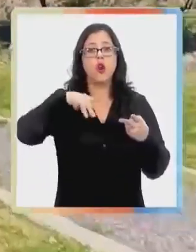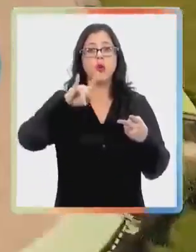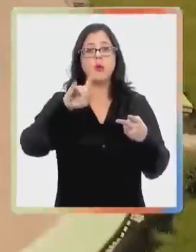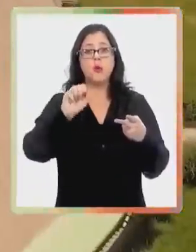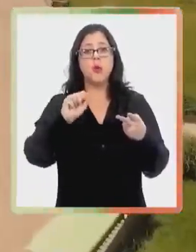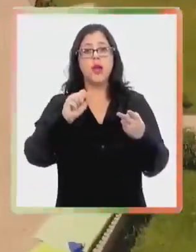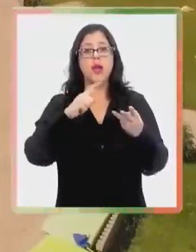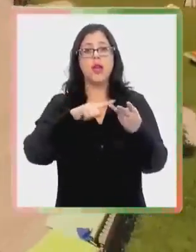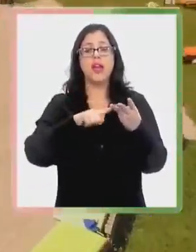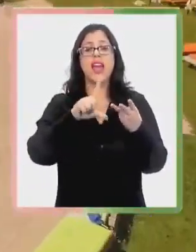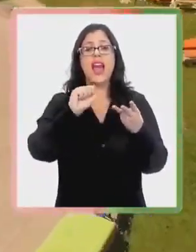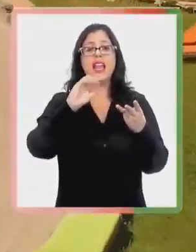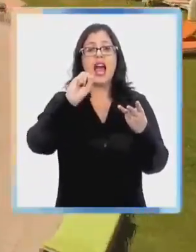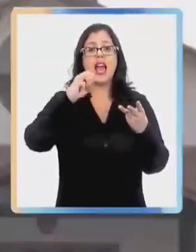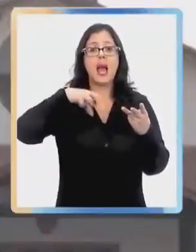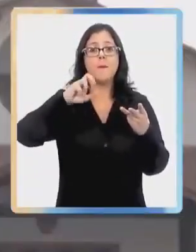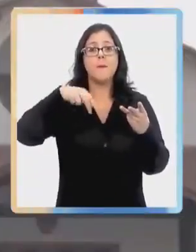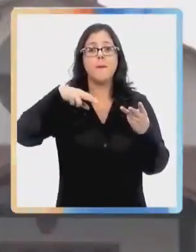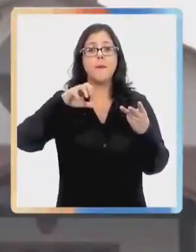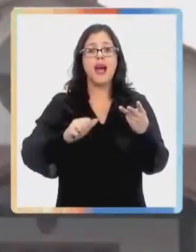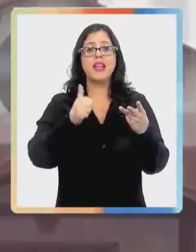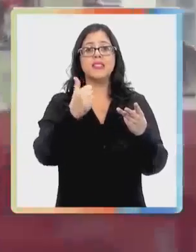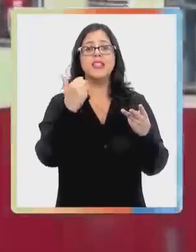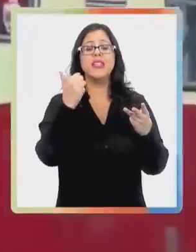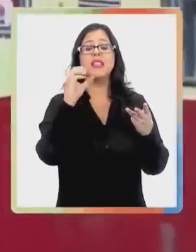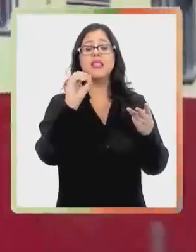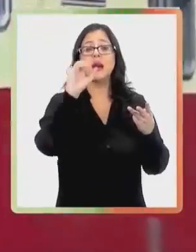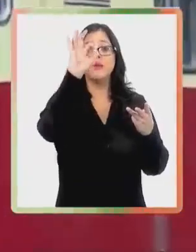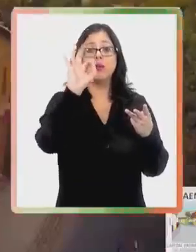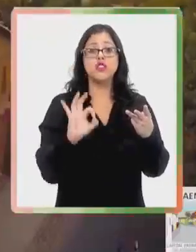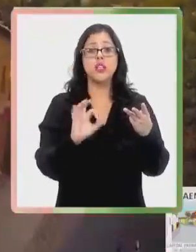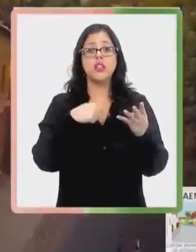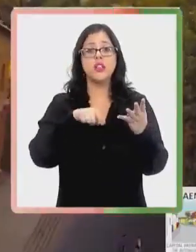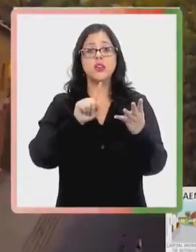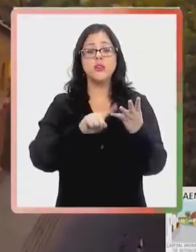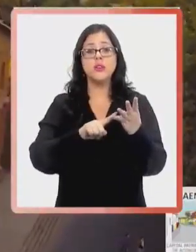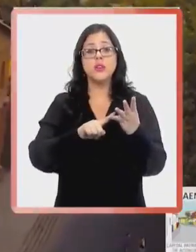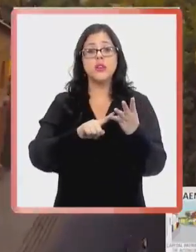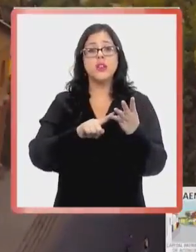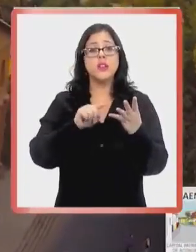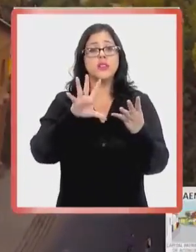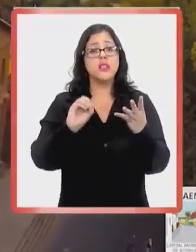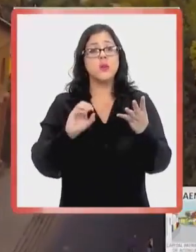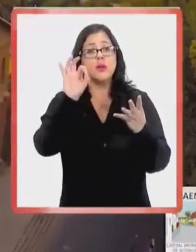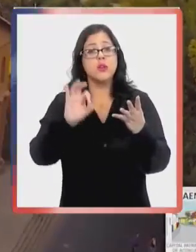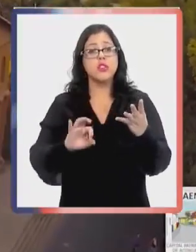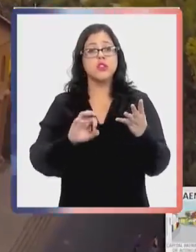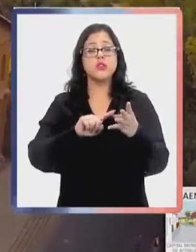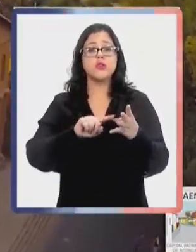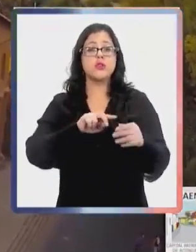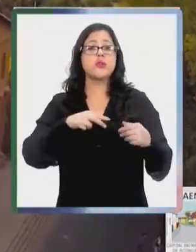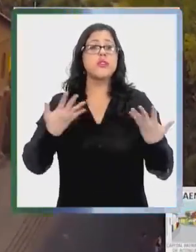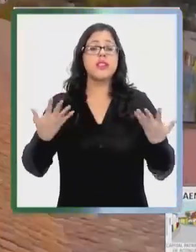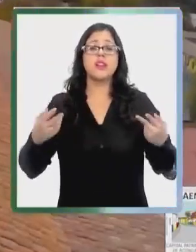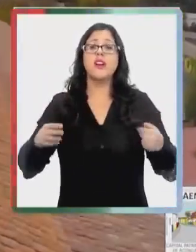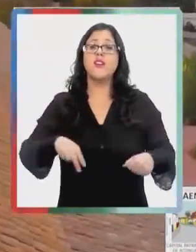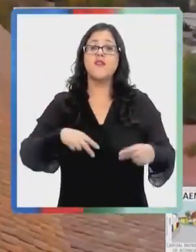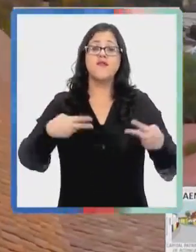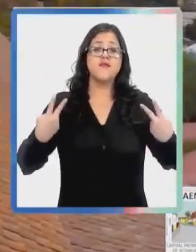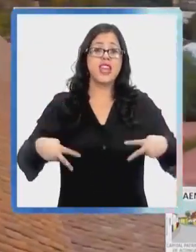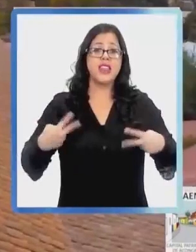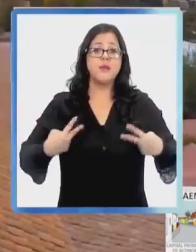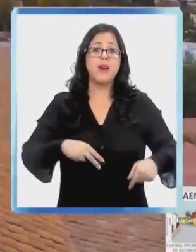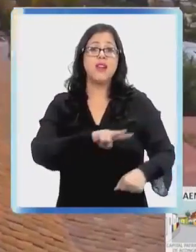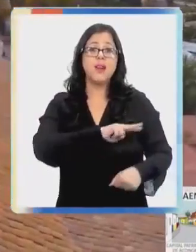Olmue, La Campana con un 61%, luego el litoral norte con un 52%, Valparaíso, Viña del Mar y